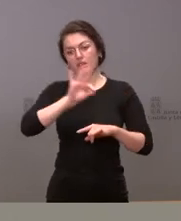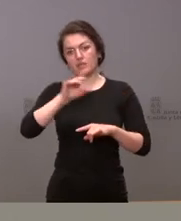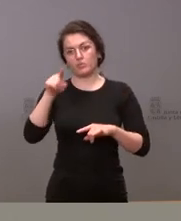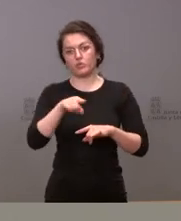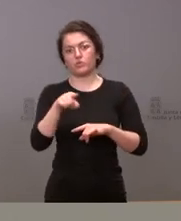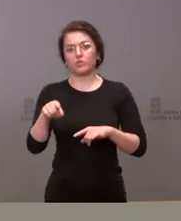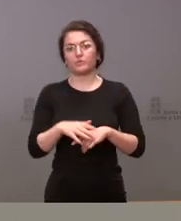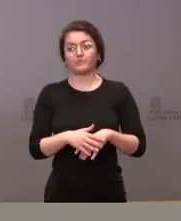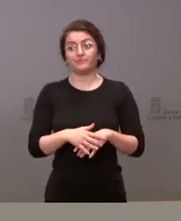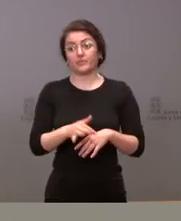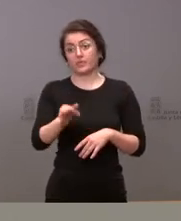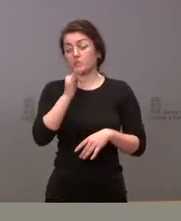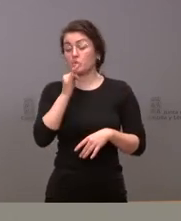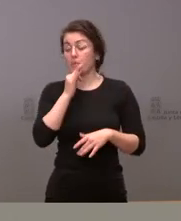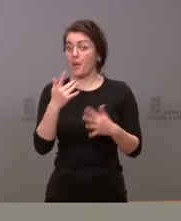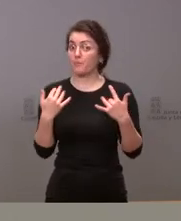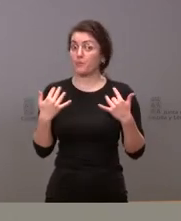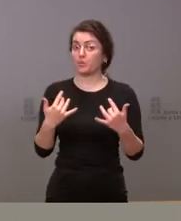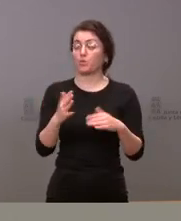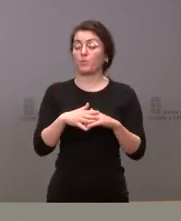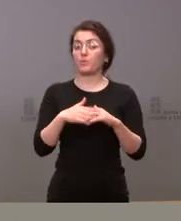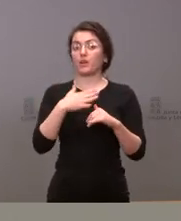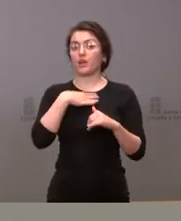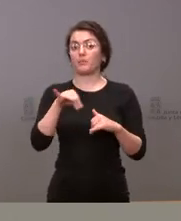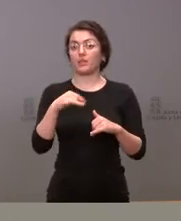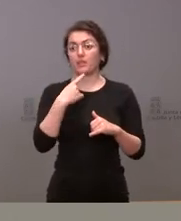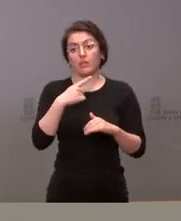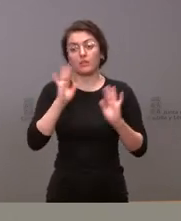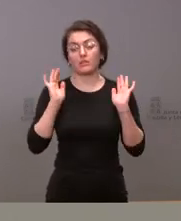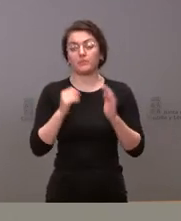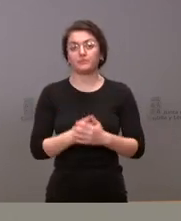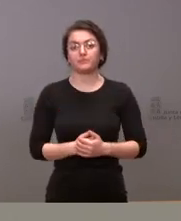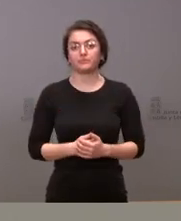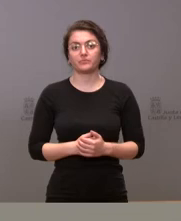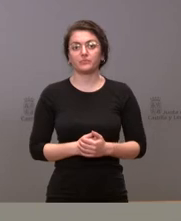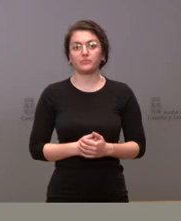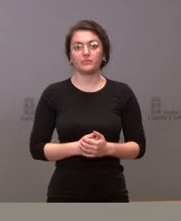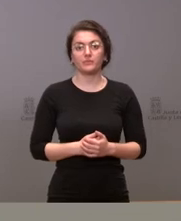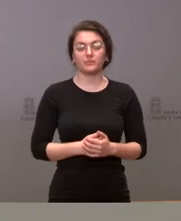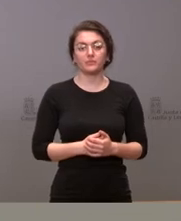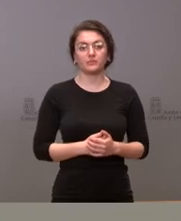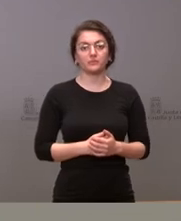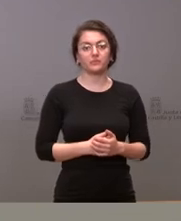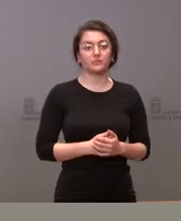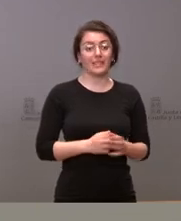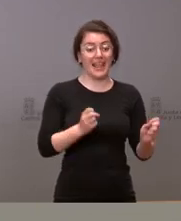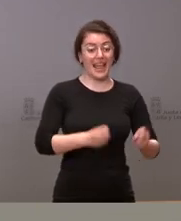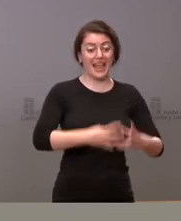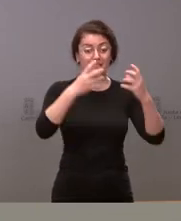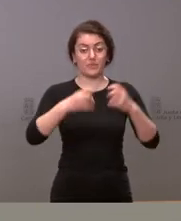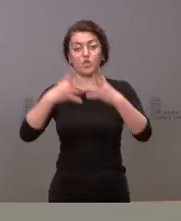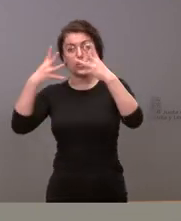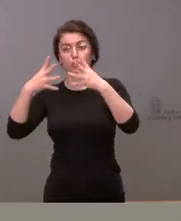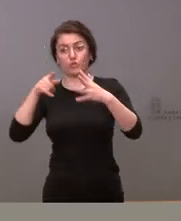es pronto para que yo les pueda significar en cada una de las localidades y de los edificios que tenemos muchos de nuestros